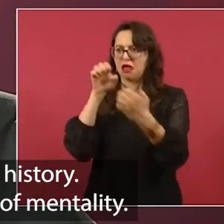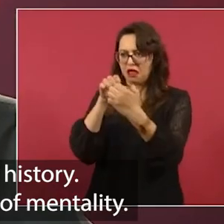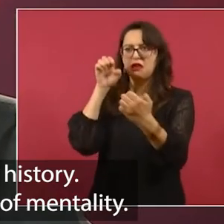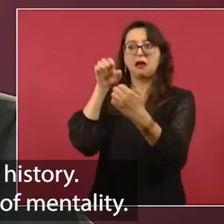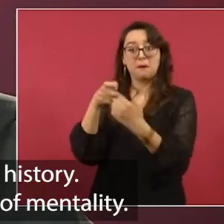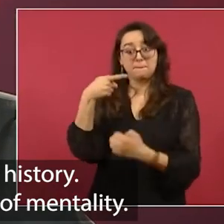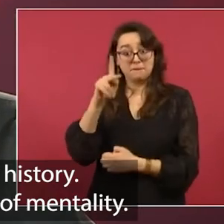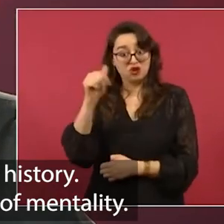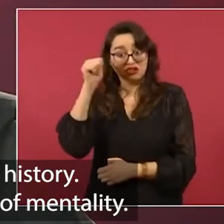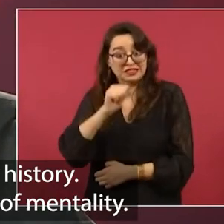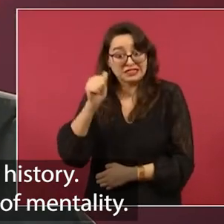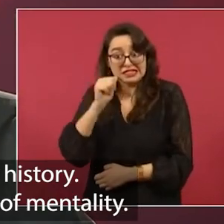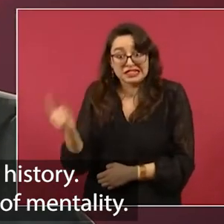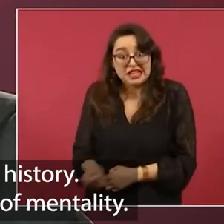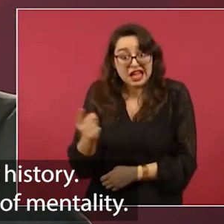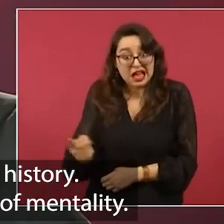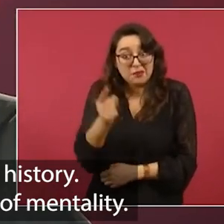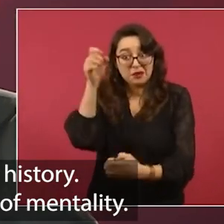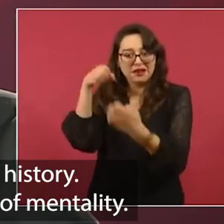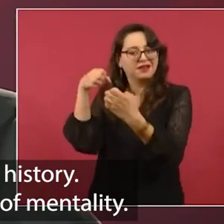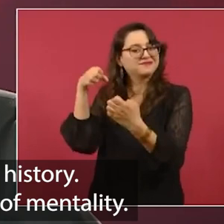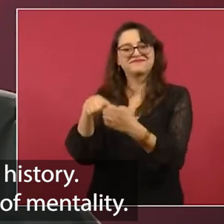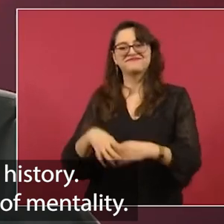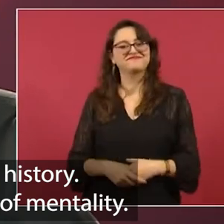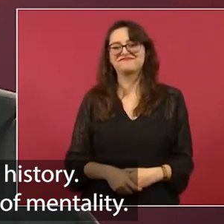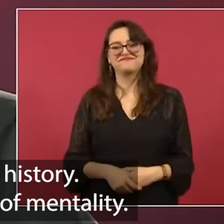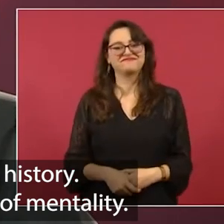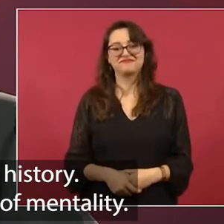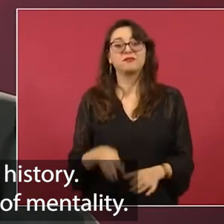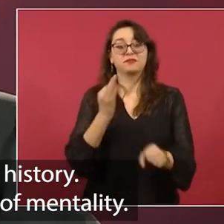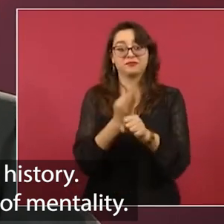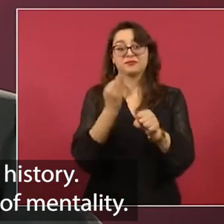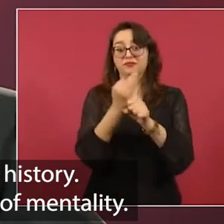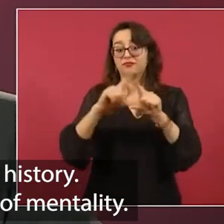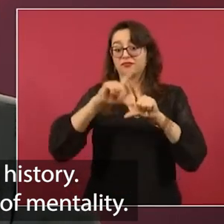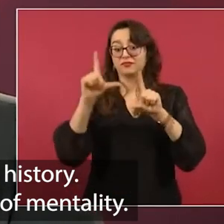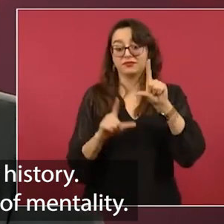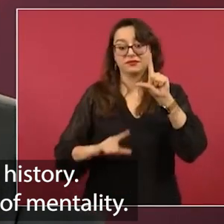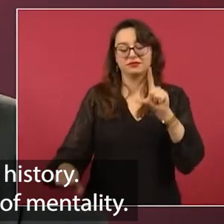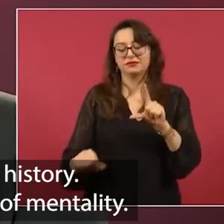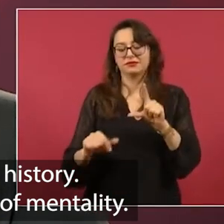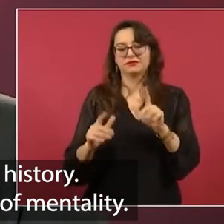Entonces, en México estamos viviendo un momento estelar en nuestra historia por